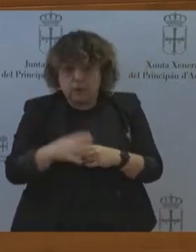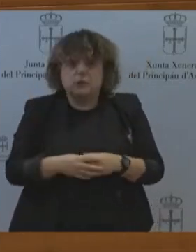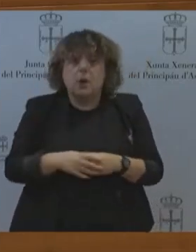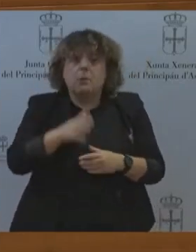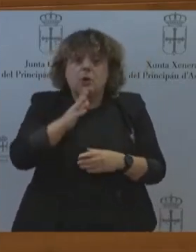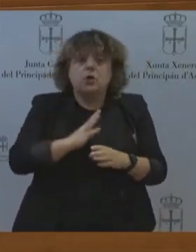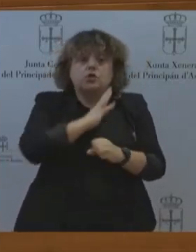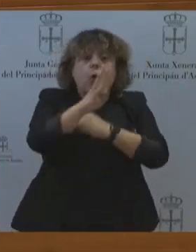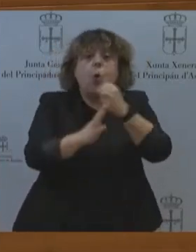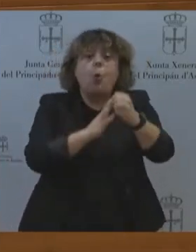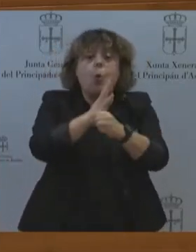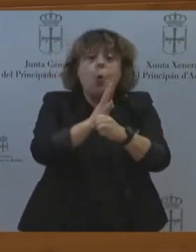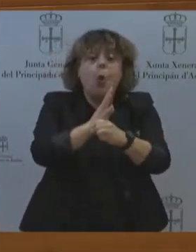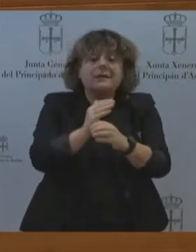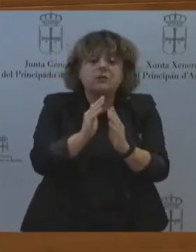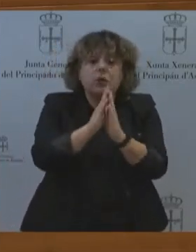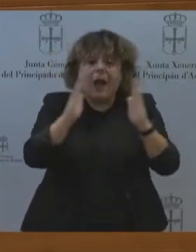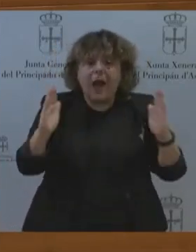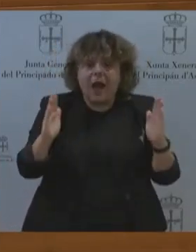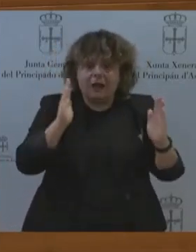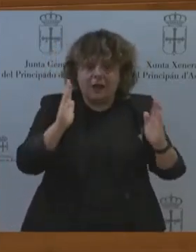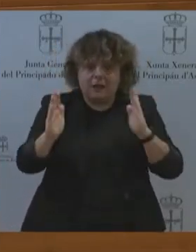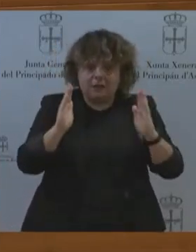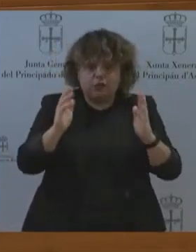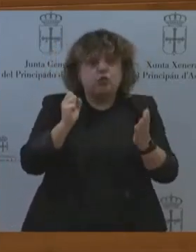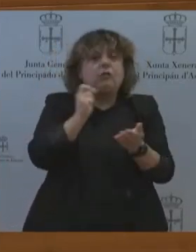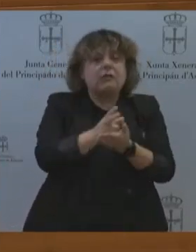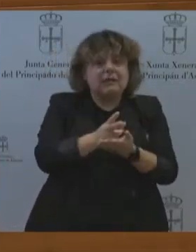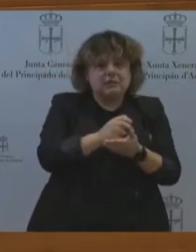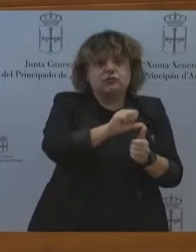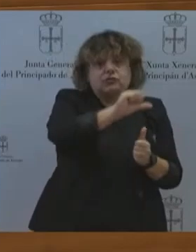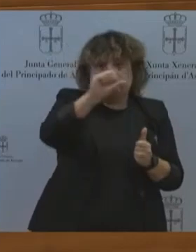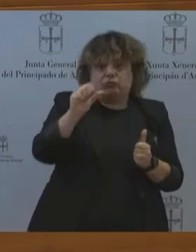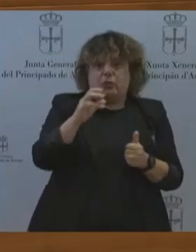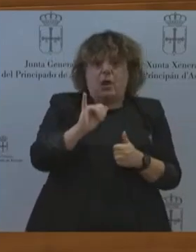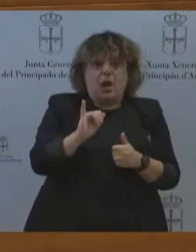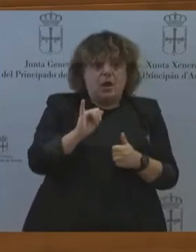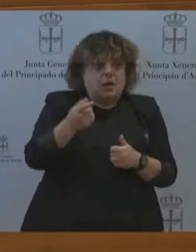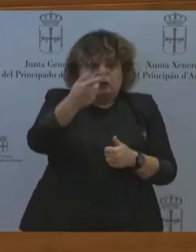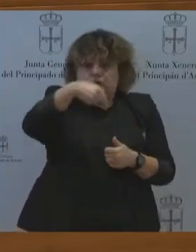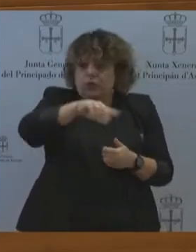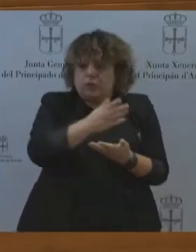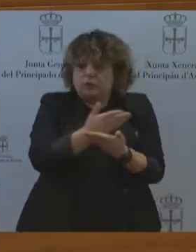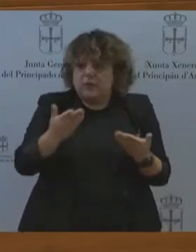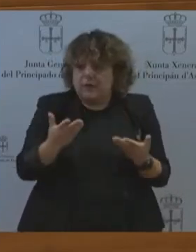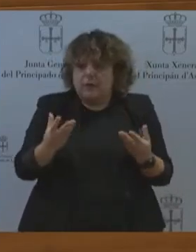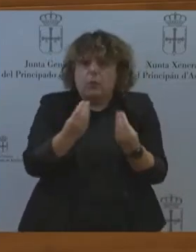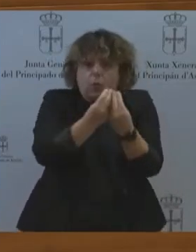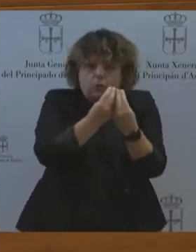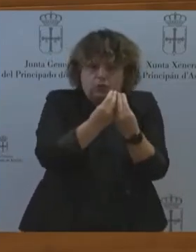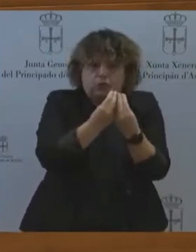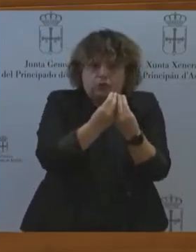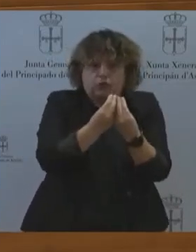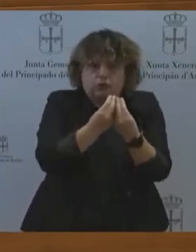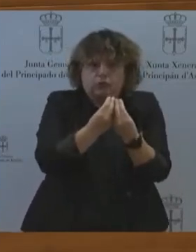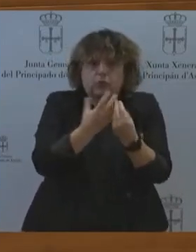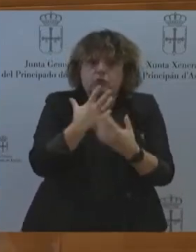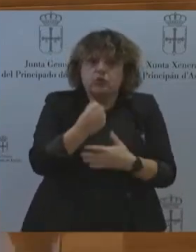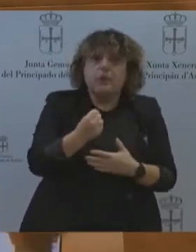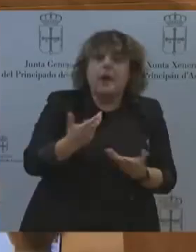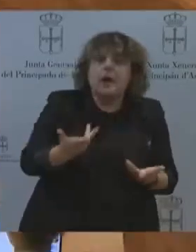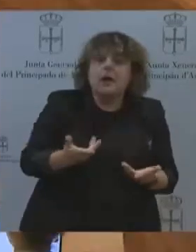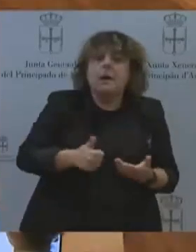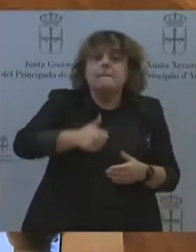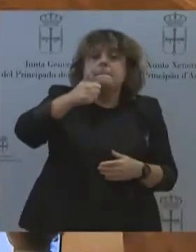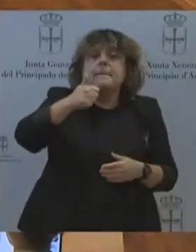hacer frente entre todos, de la mejor de las maneras. Más aún teniendo en cuenta que el punto de partida en muchos aspectos, no merece la